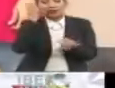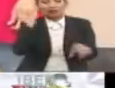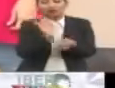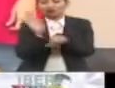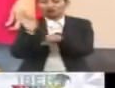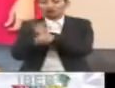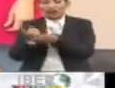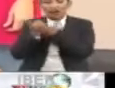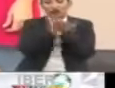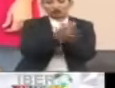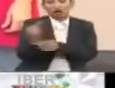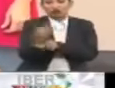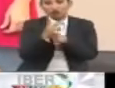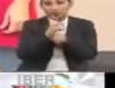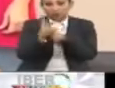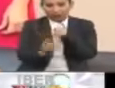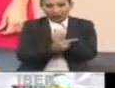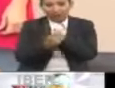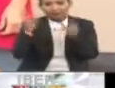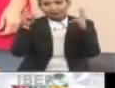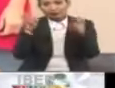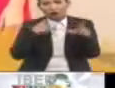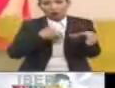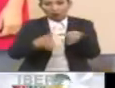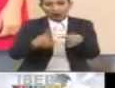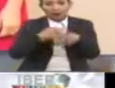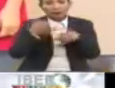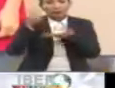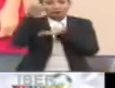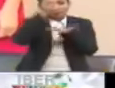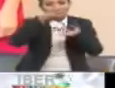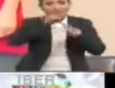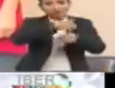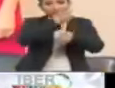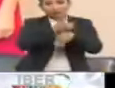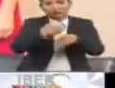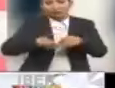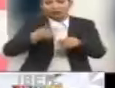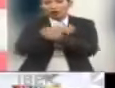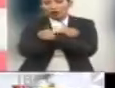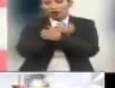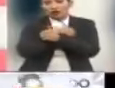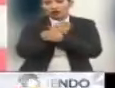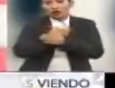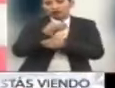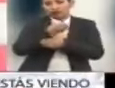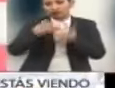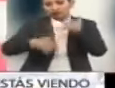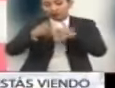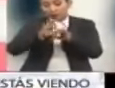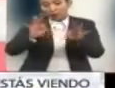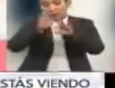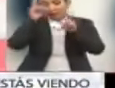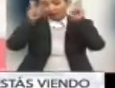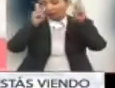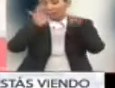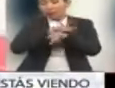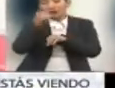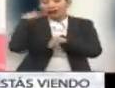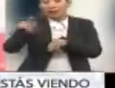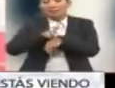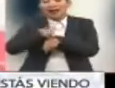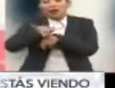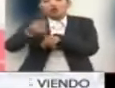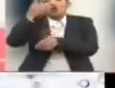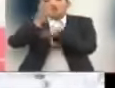fortalecer la cooperación bilateral en materia de comercio, inversiones, infraestructura y educación. La relevancia de la visita radica en que